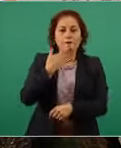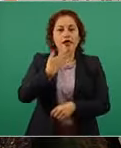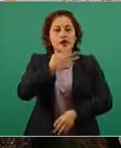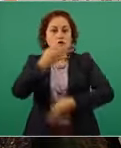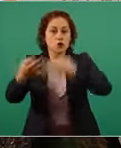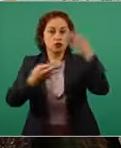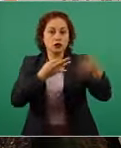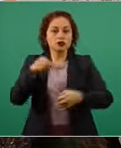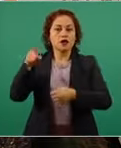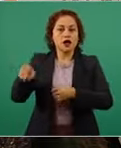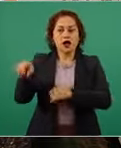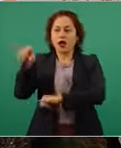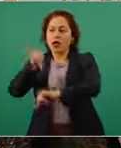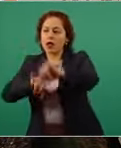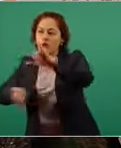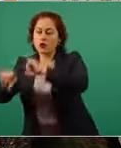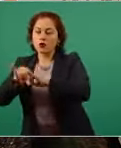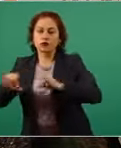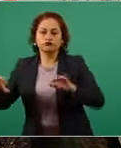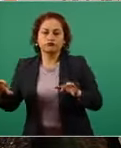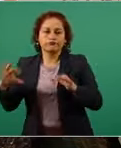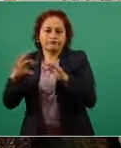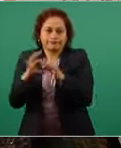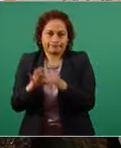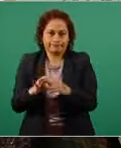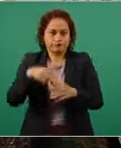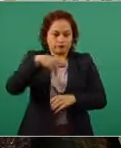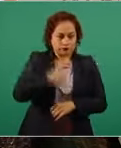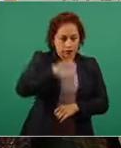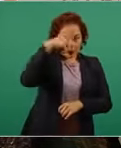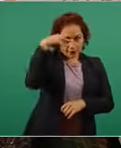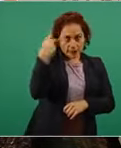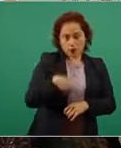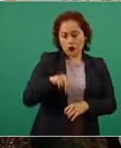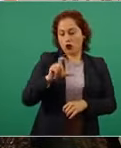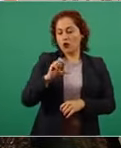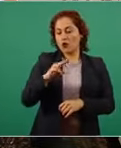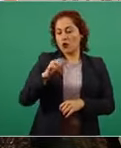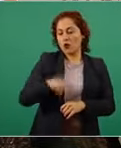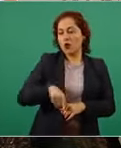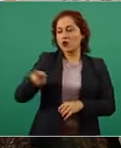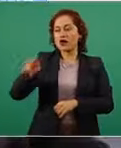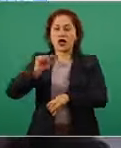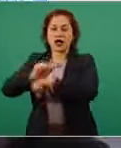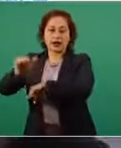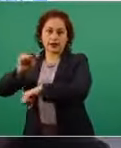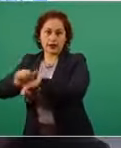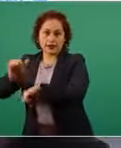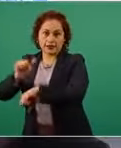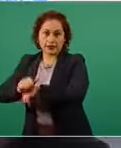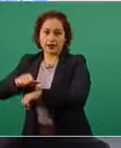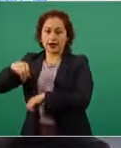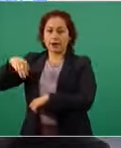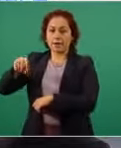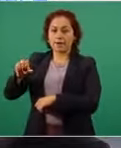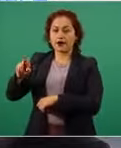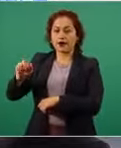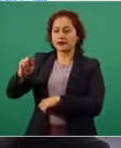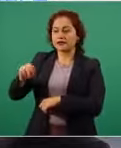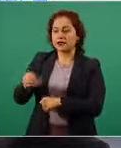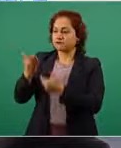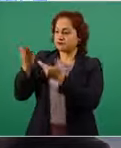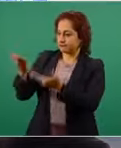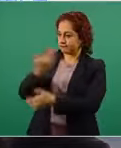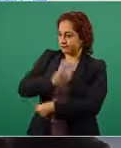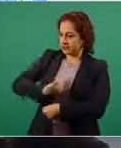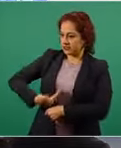laboratorios, tanto Leomont de México como Maxiens de Argentina, al presidente Alberto Fernández,